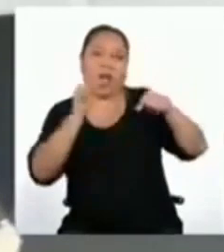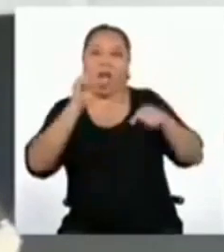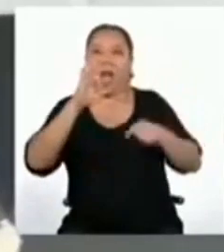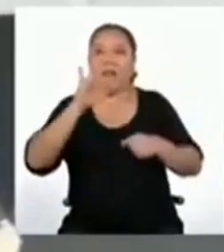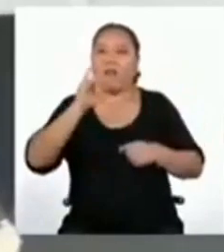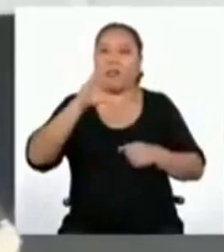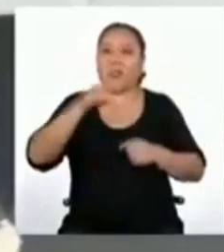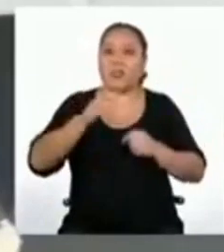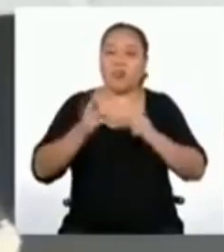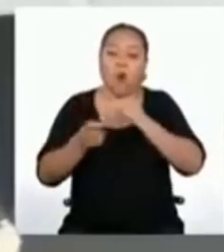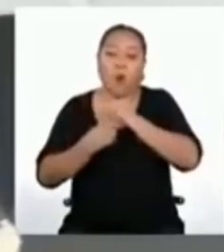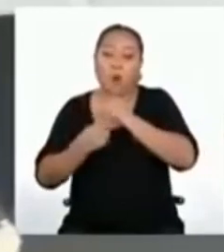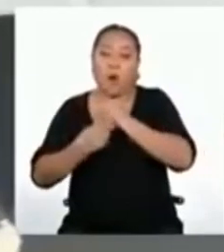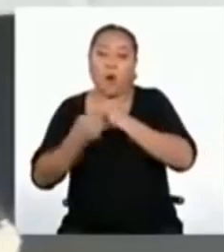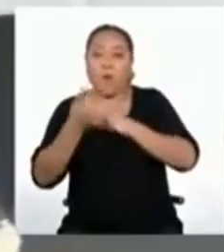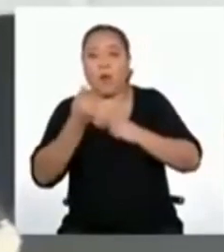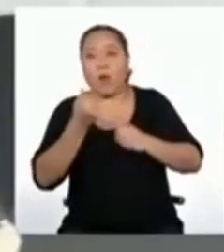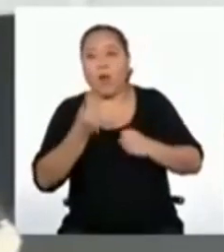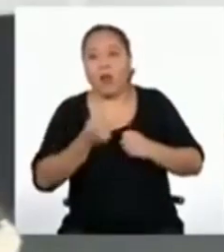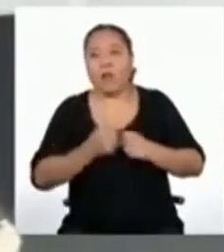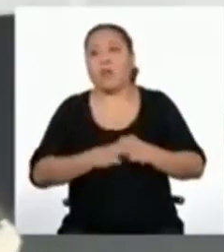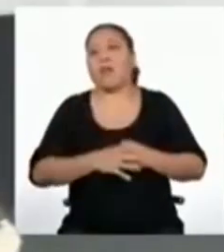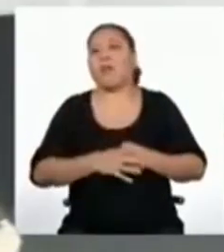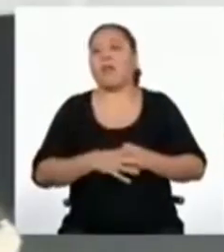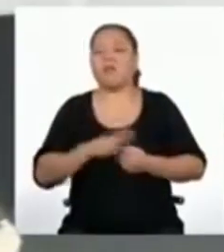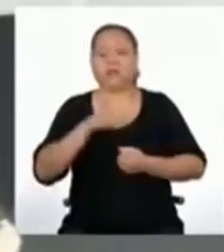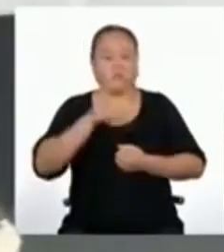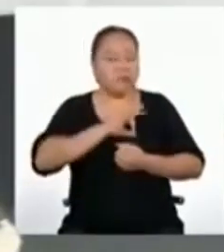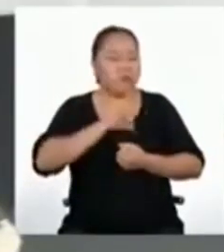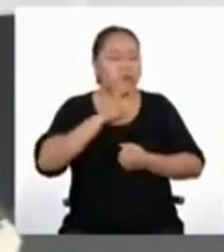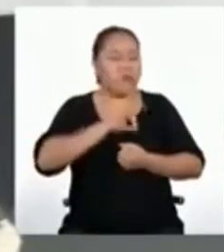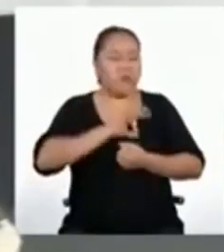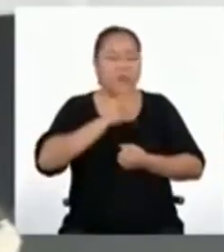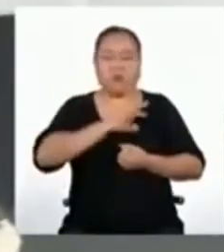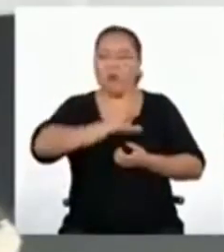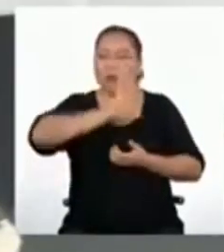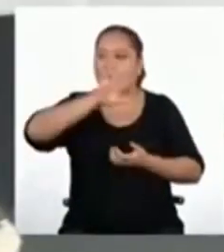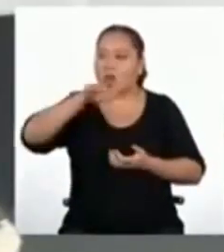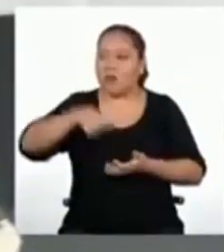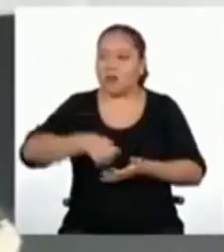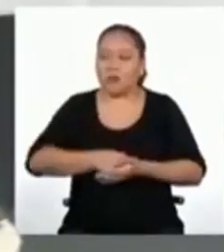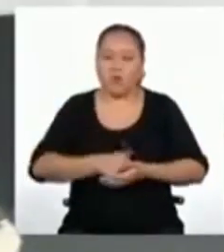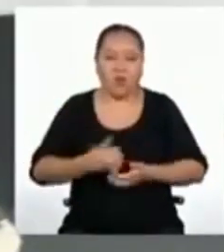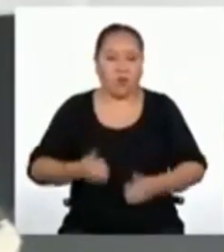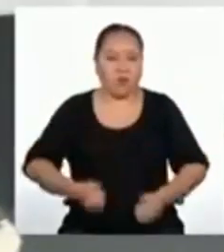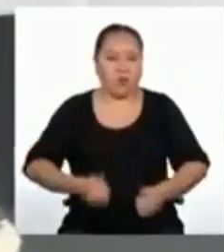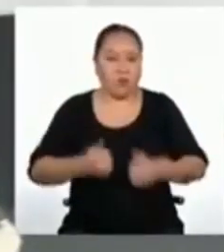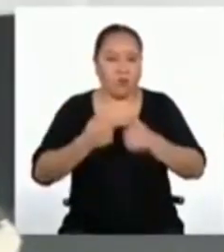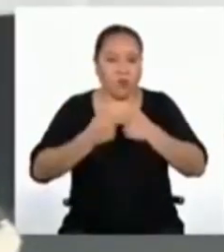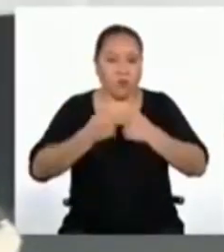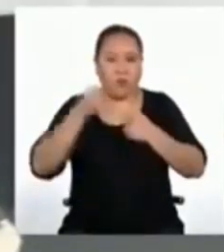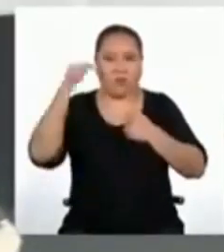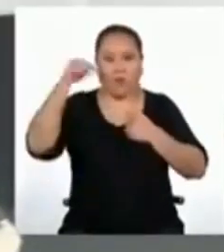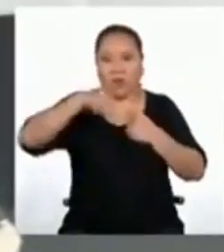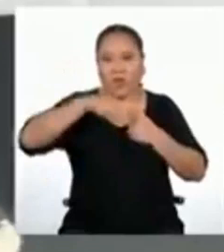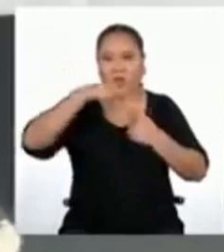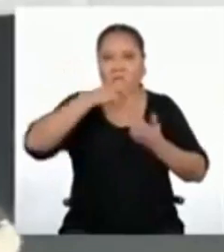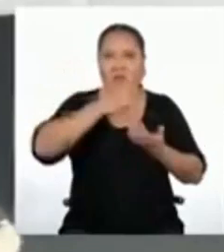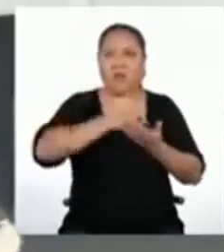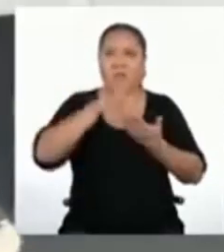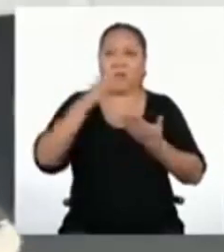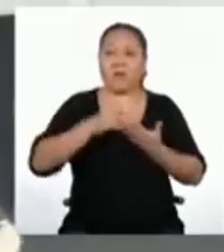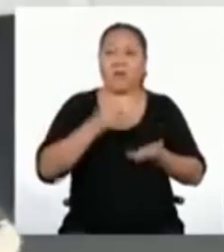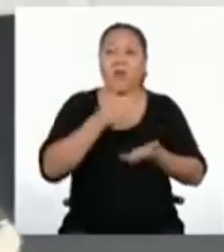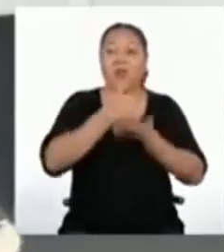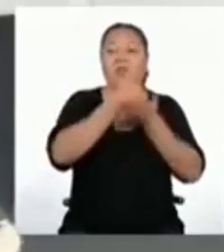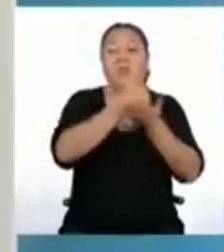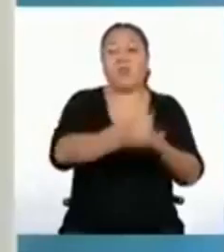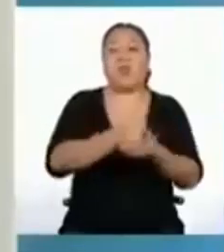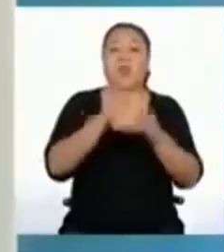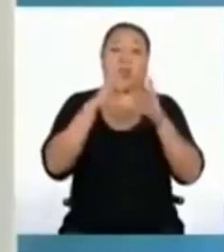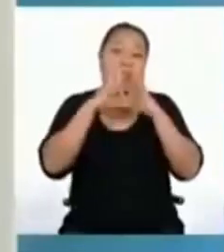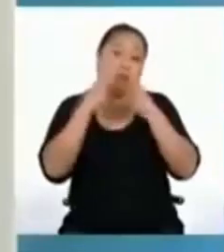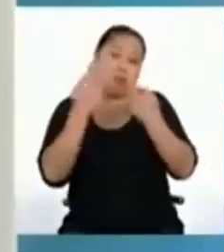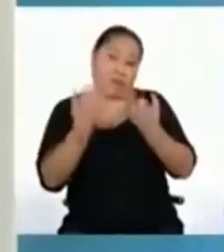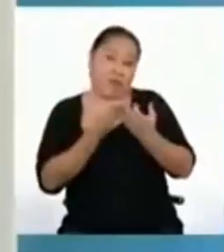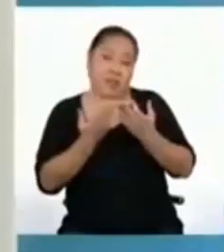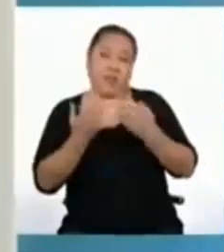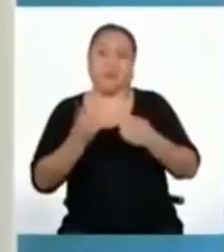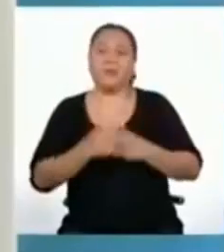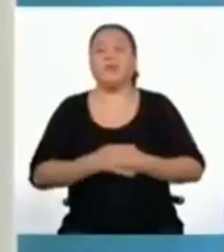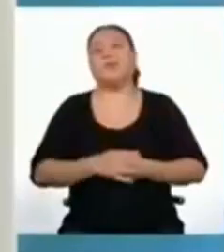mis planes de ahorro, sacándole provecho a todo lo que voy viviendo en el programa. Para ayudar a la familia, ¿no?